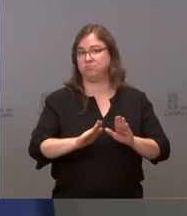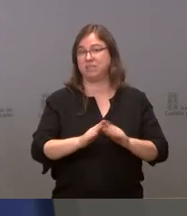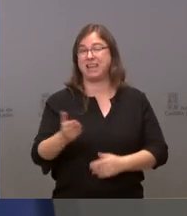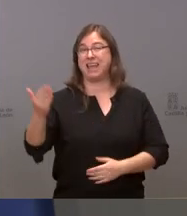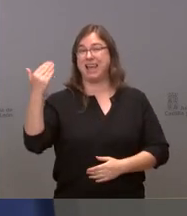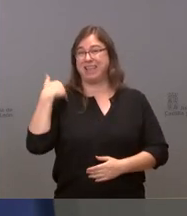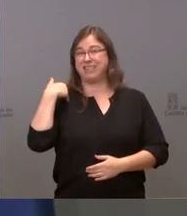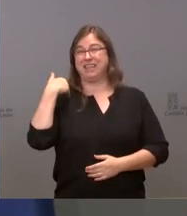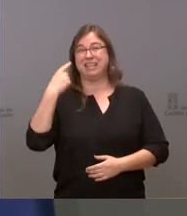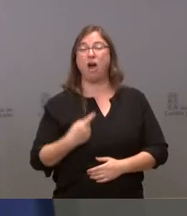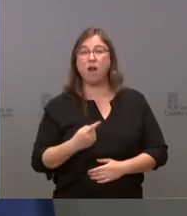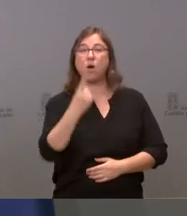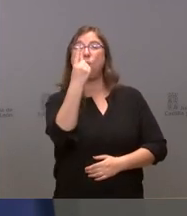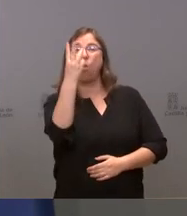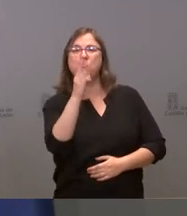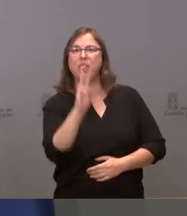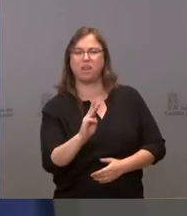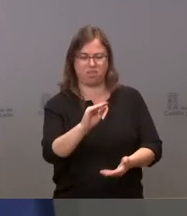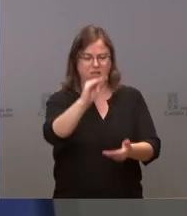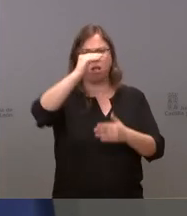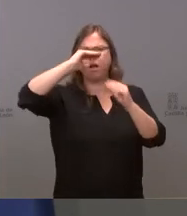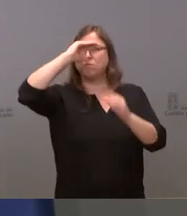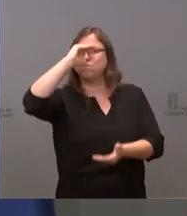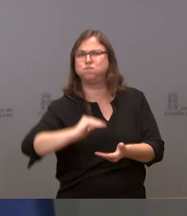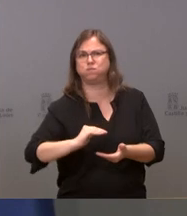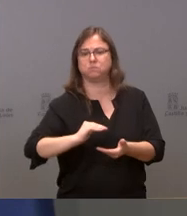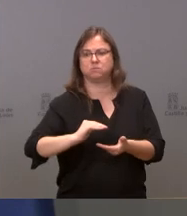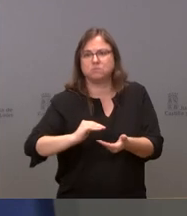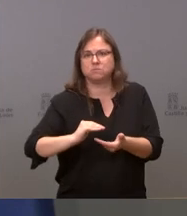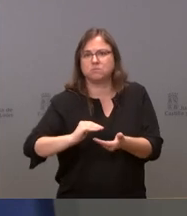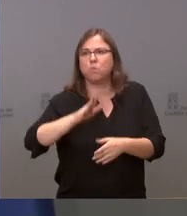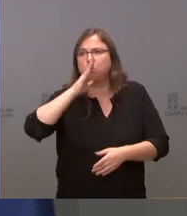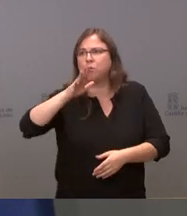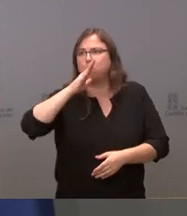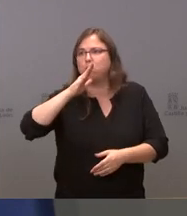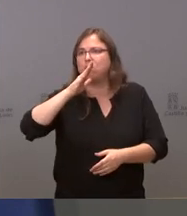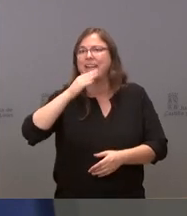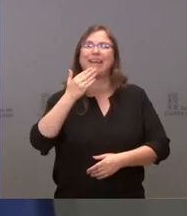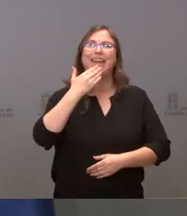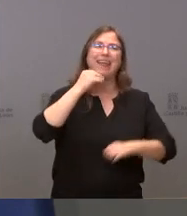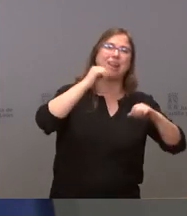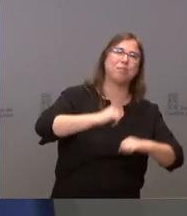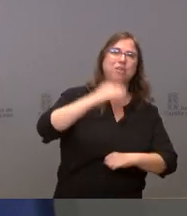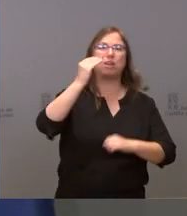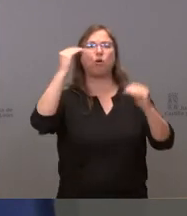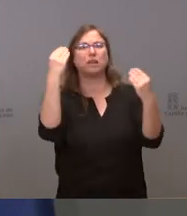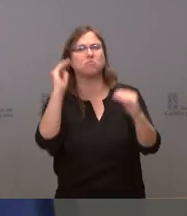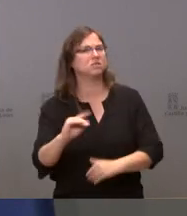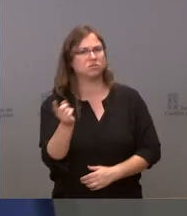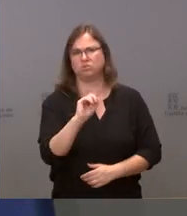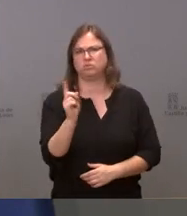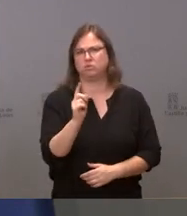no se justifica por el cambio de la pirámide poblacional. No se justifica de ninguna manera.